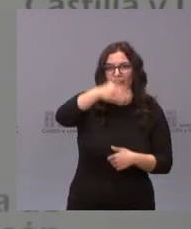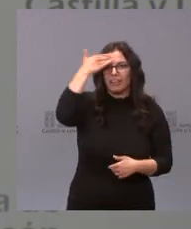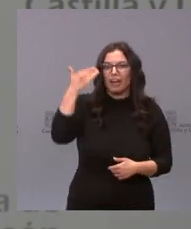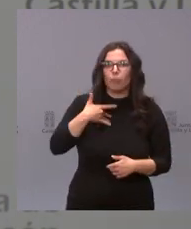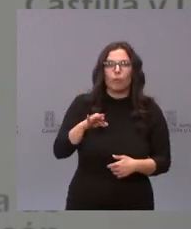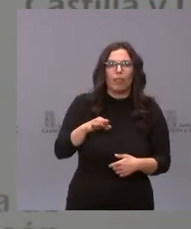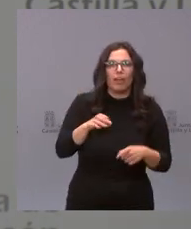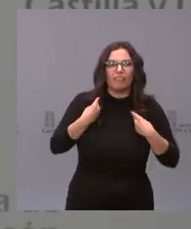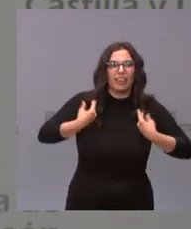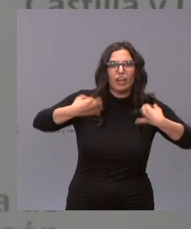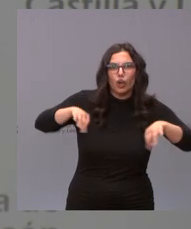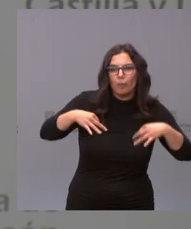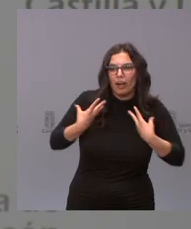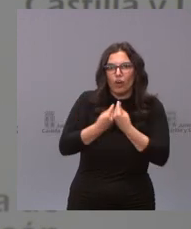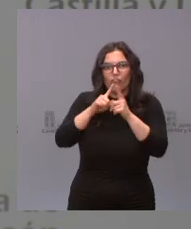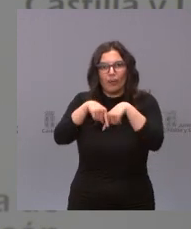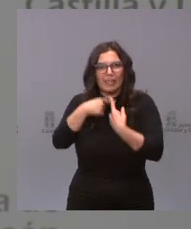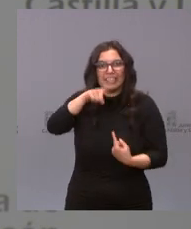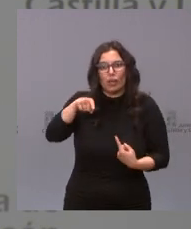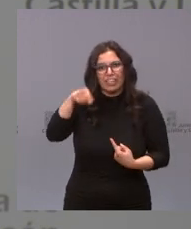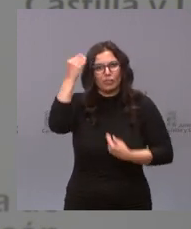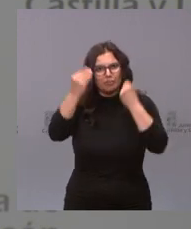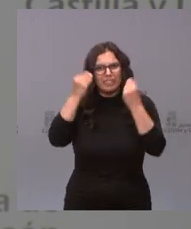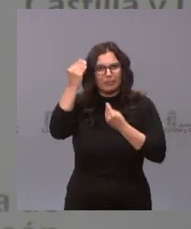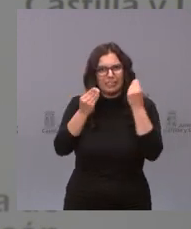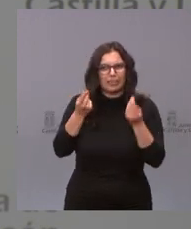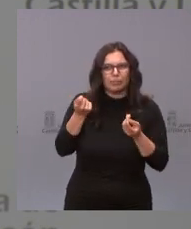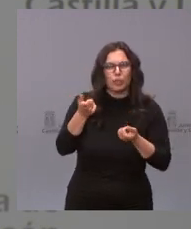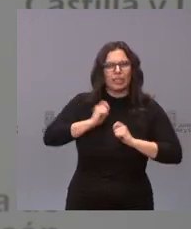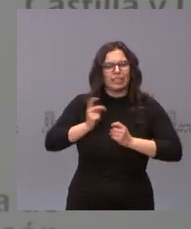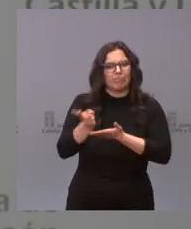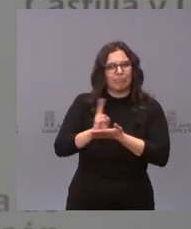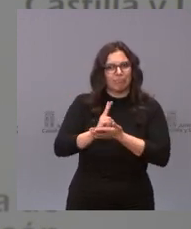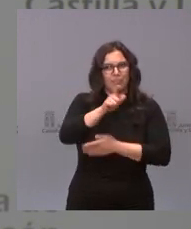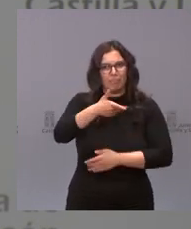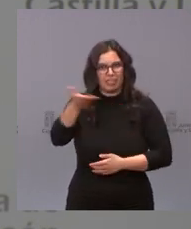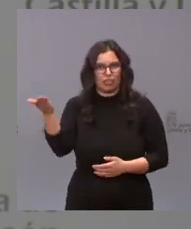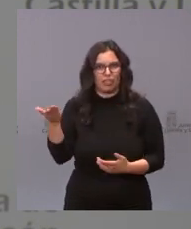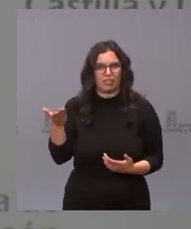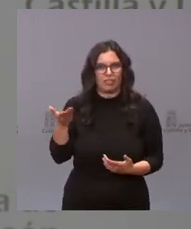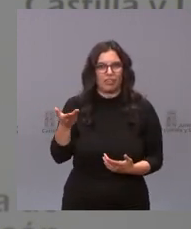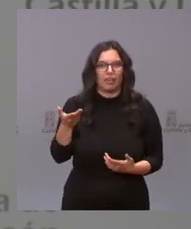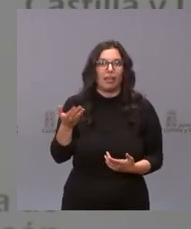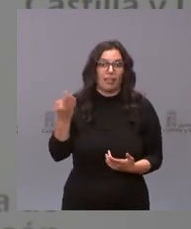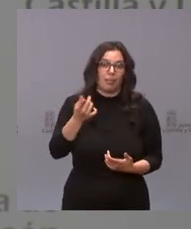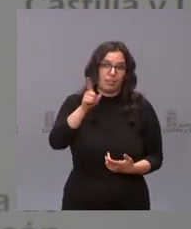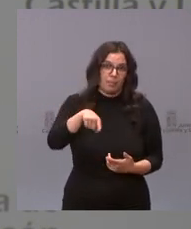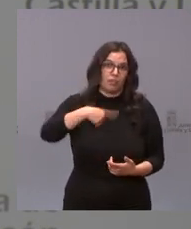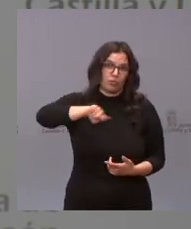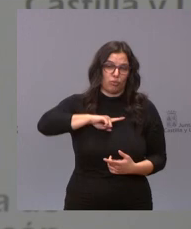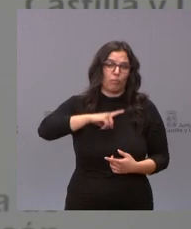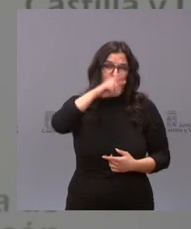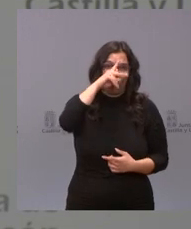hacer vida normal con sus familias yo creo que eso es lo que quita el sueño a los ciudadanos y es lo que debe preocupar a los